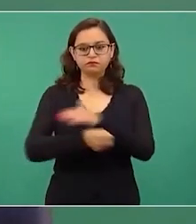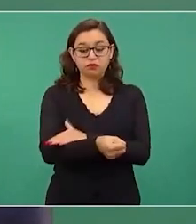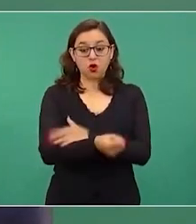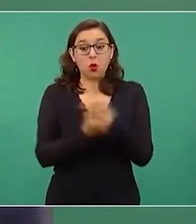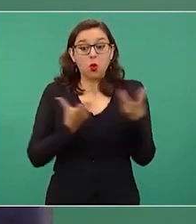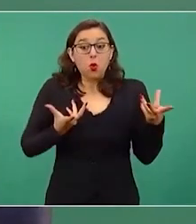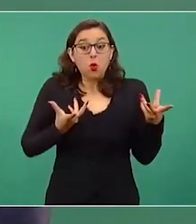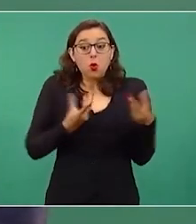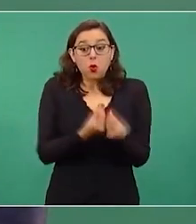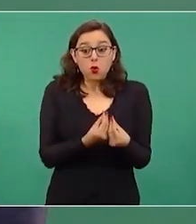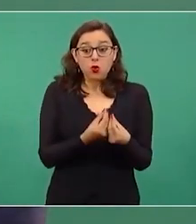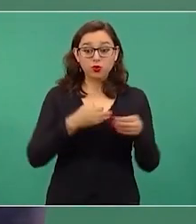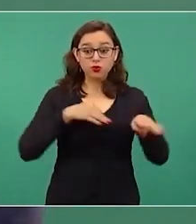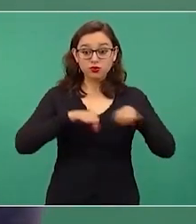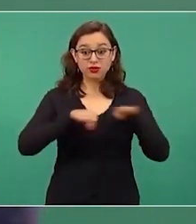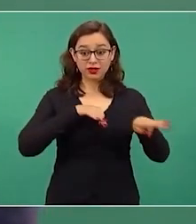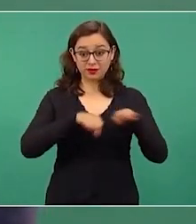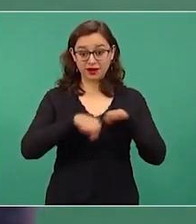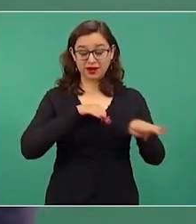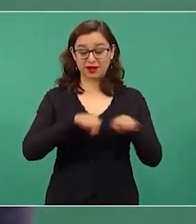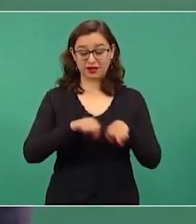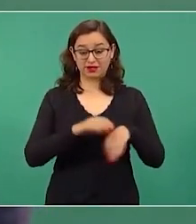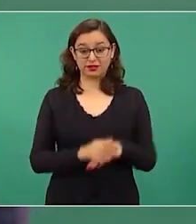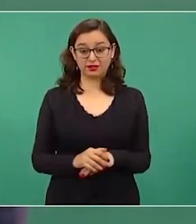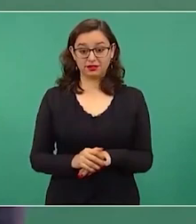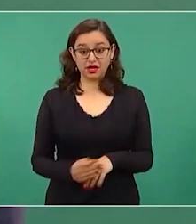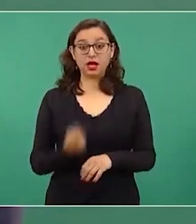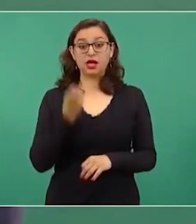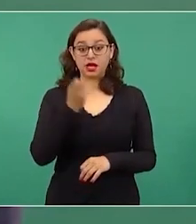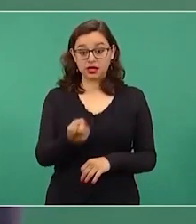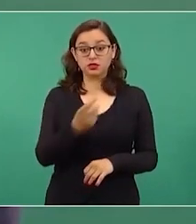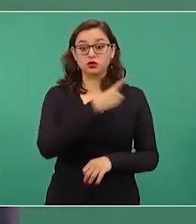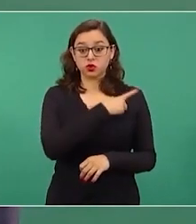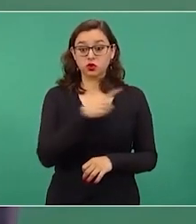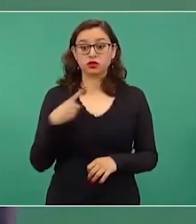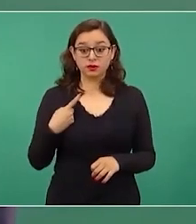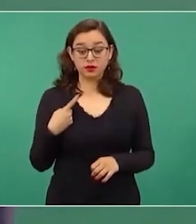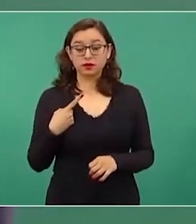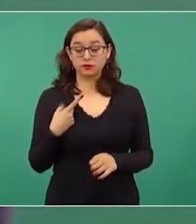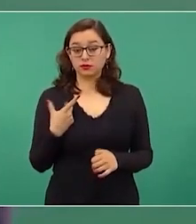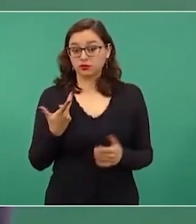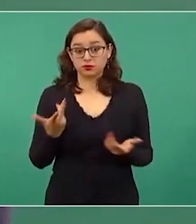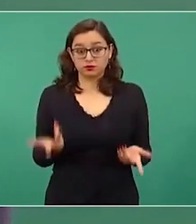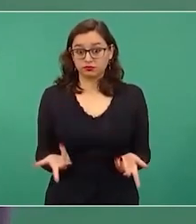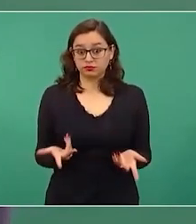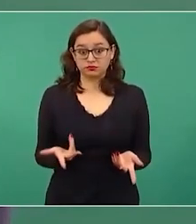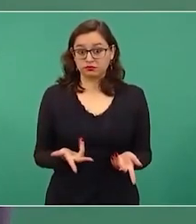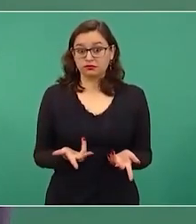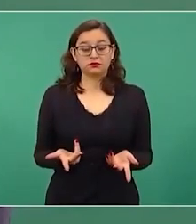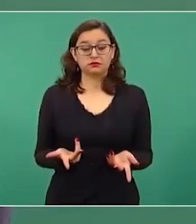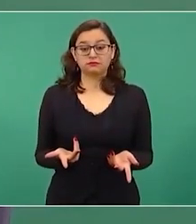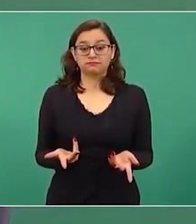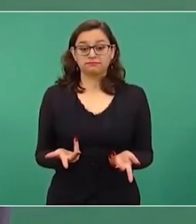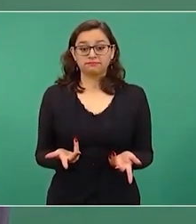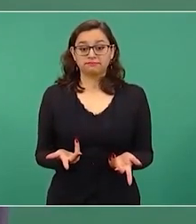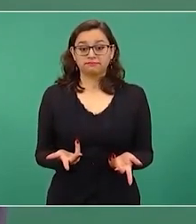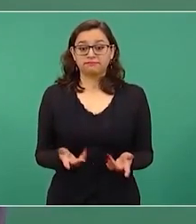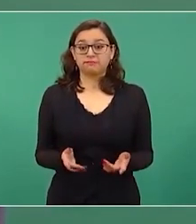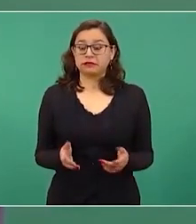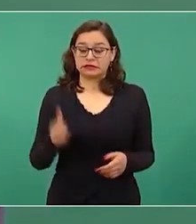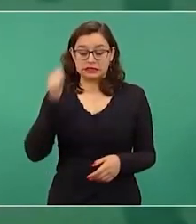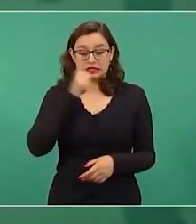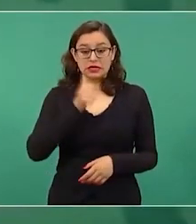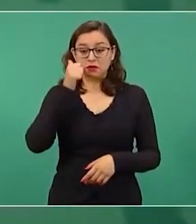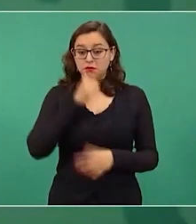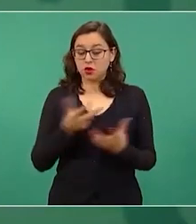tenemos que actuar en estos temas en forma